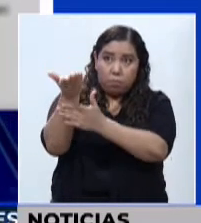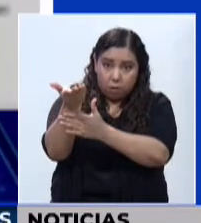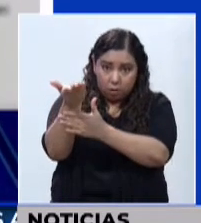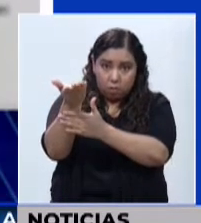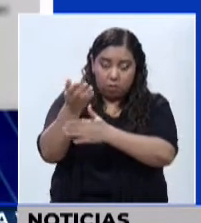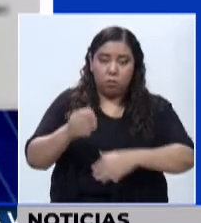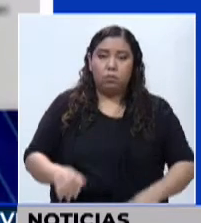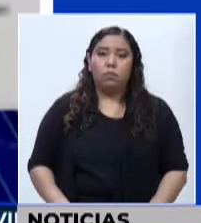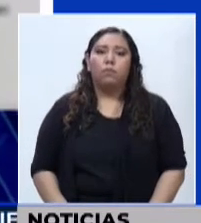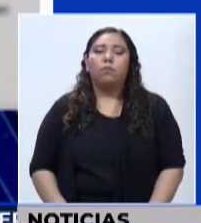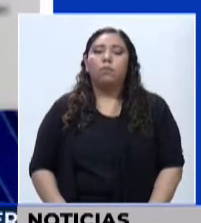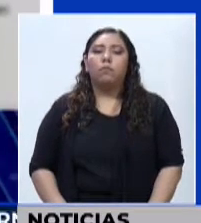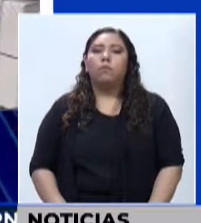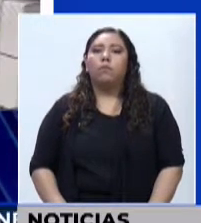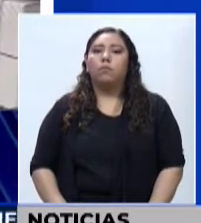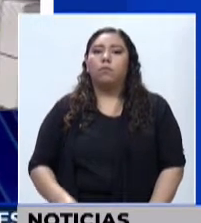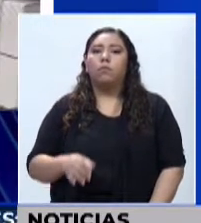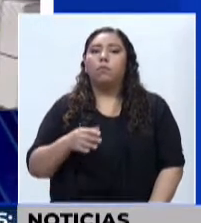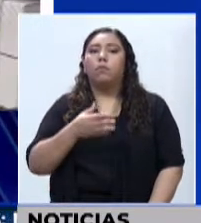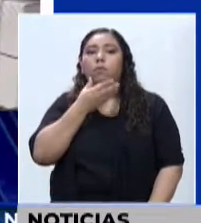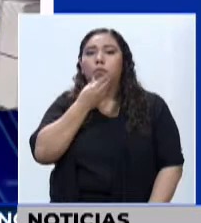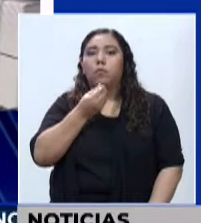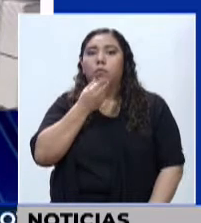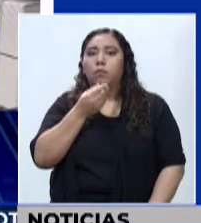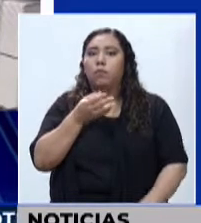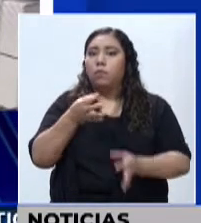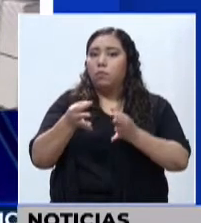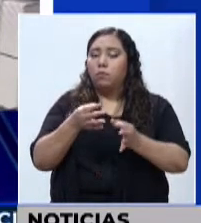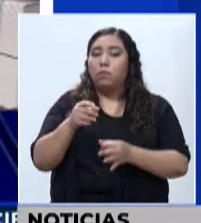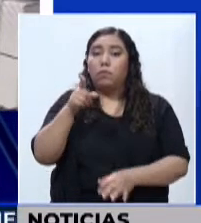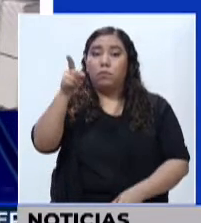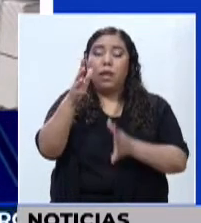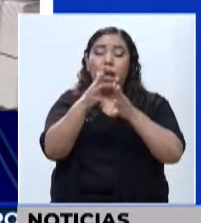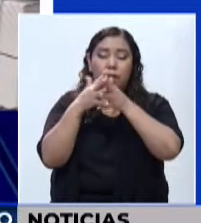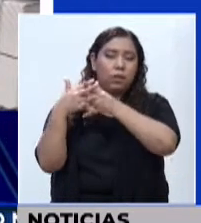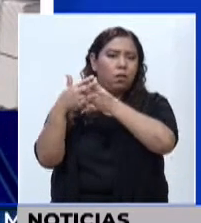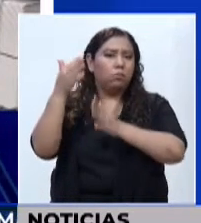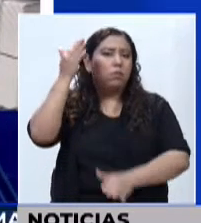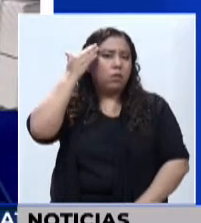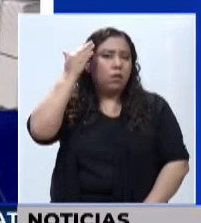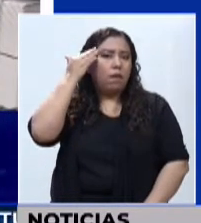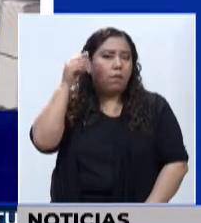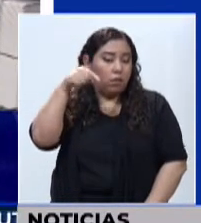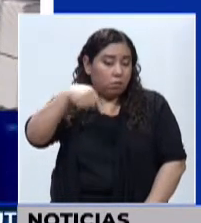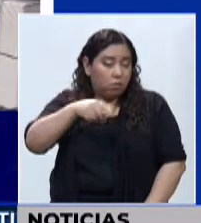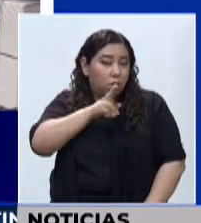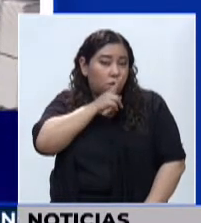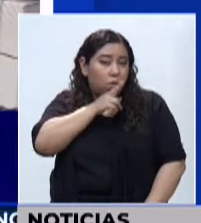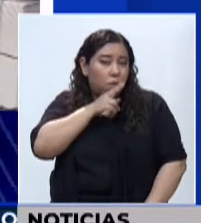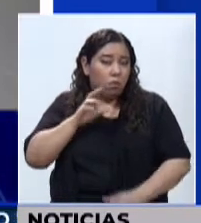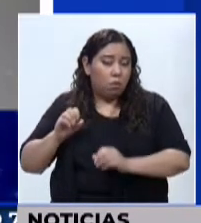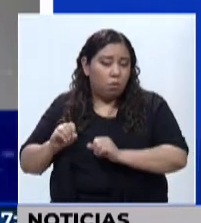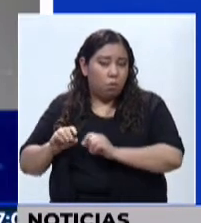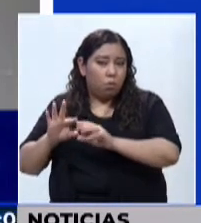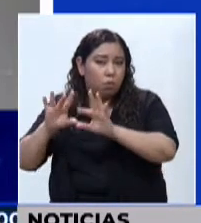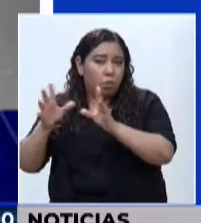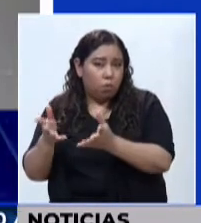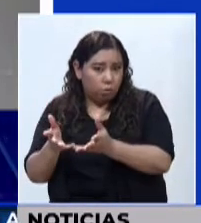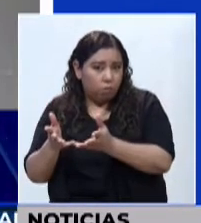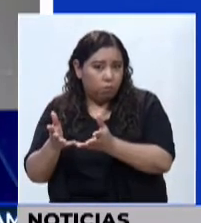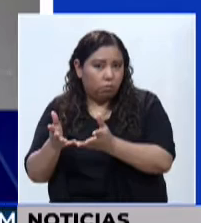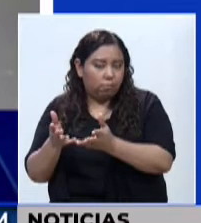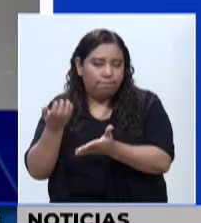explicó que en Estados Unidos son conscientes del daño que han dejado en Honduras la pandemia y las tormentas